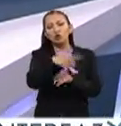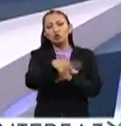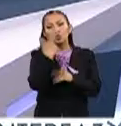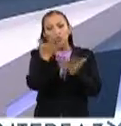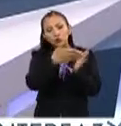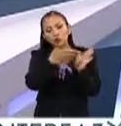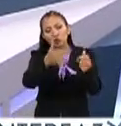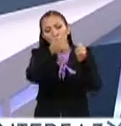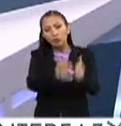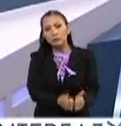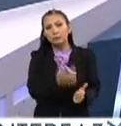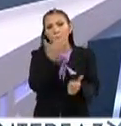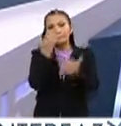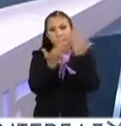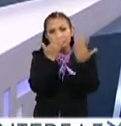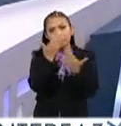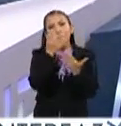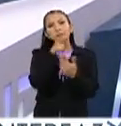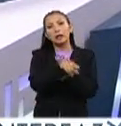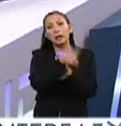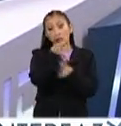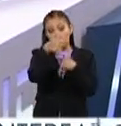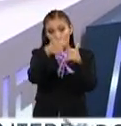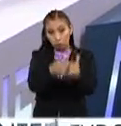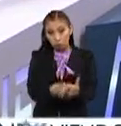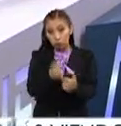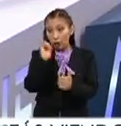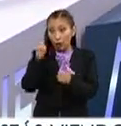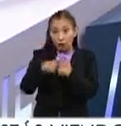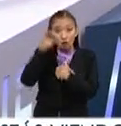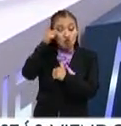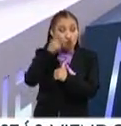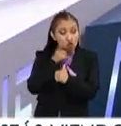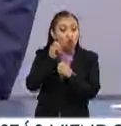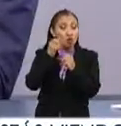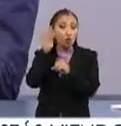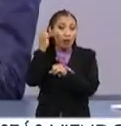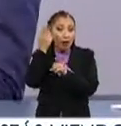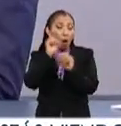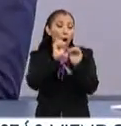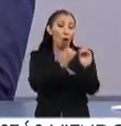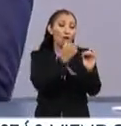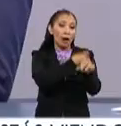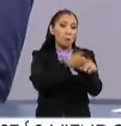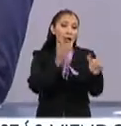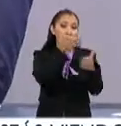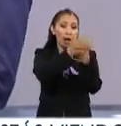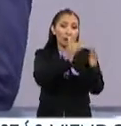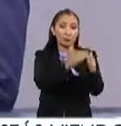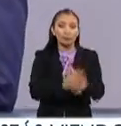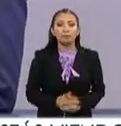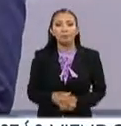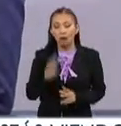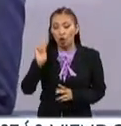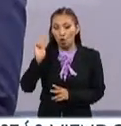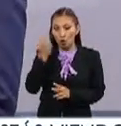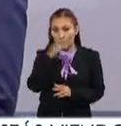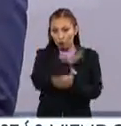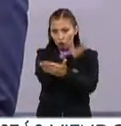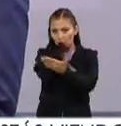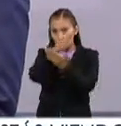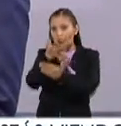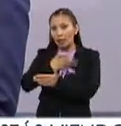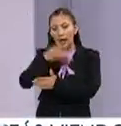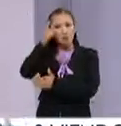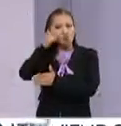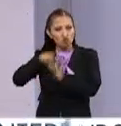estancia académica? ¿Y si te quedaste en algún dormitorio o en alguna familia? Sí, la universidad a la que fui